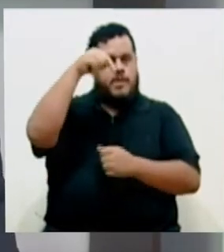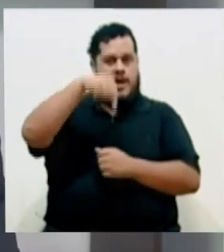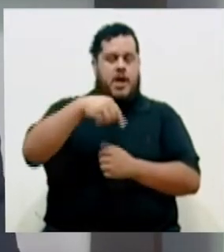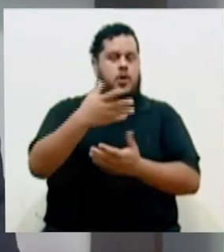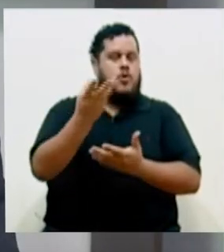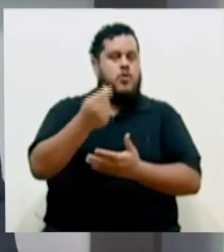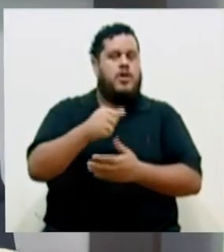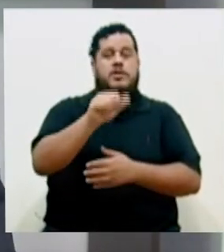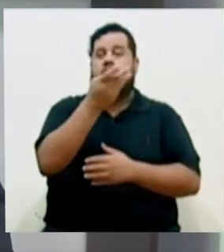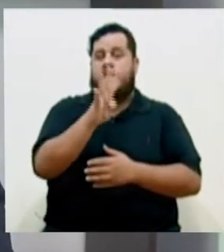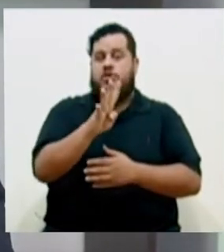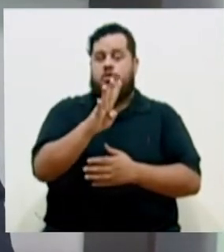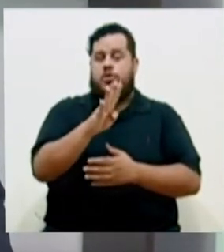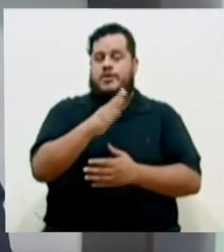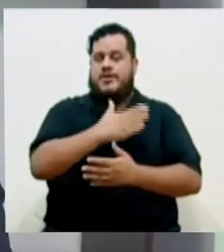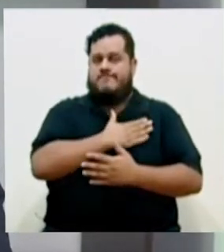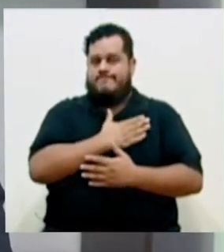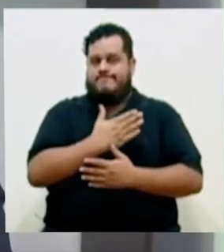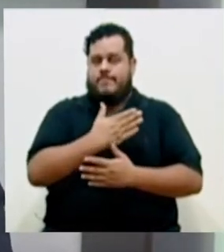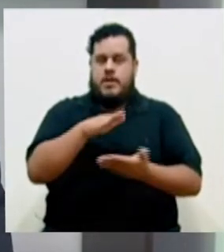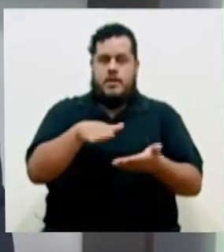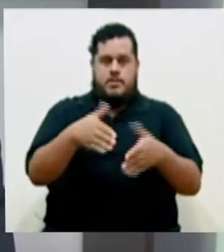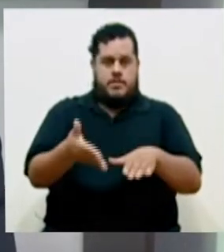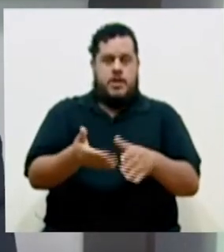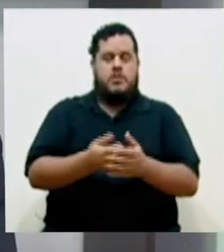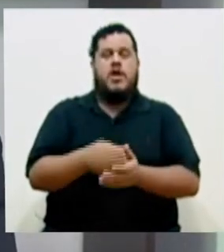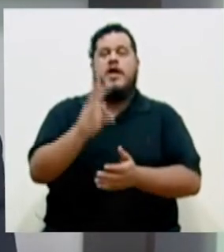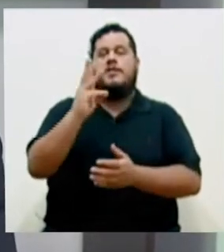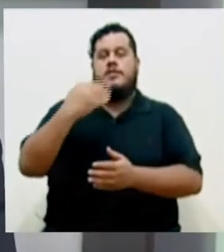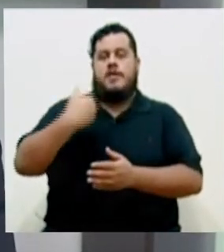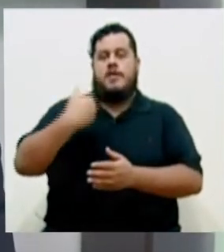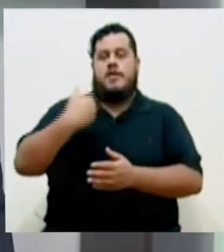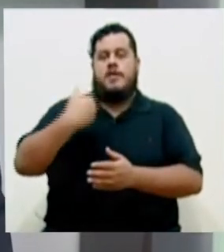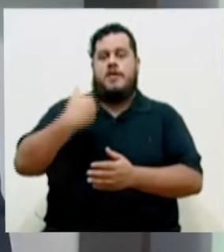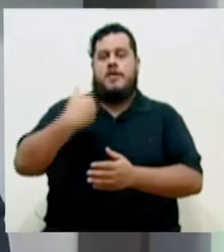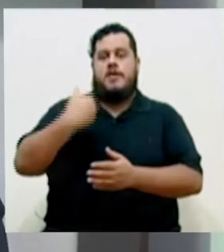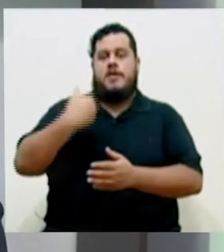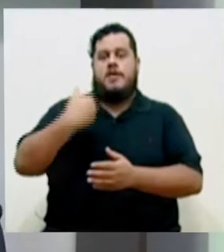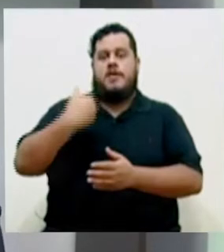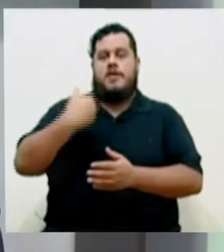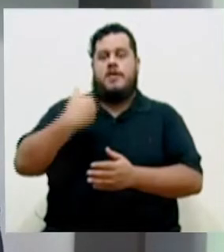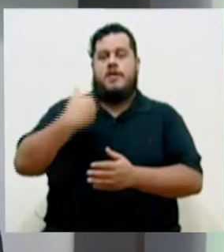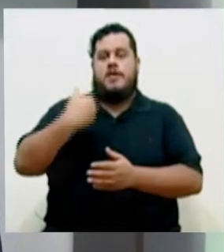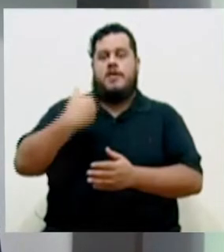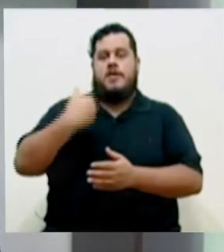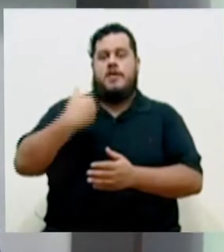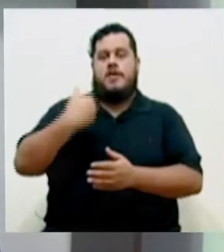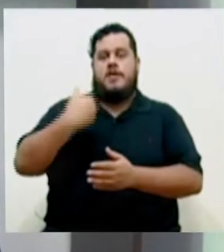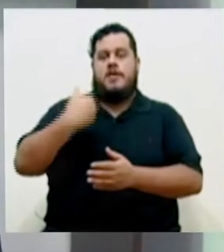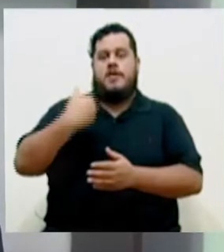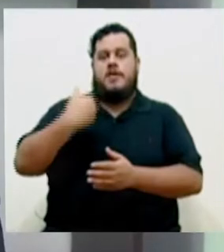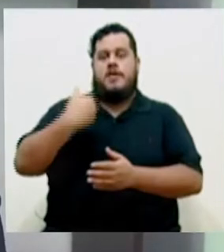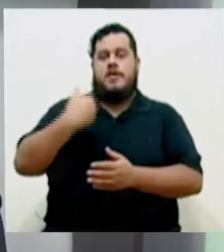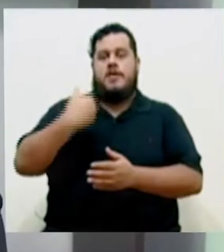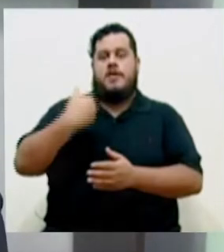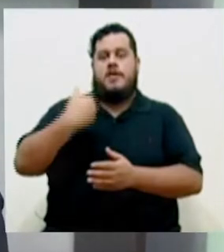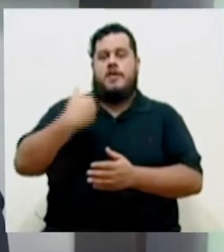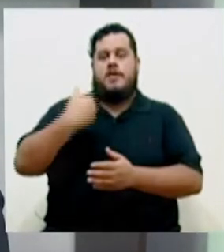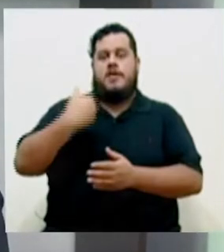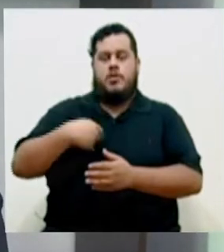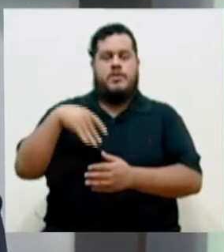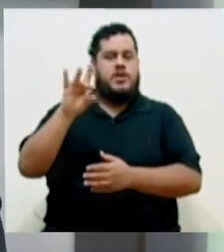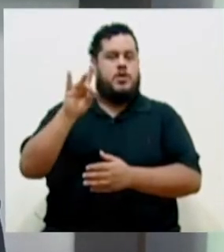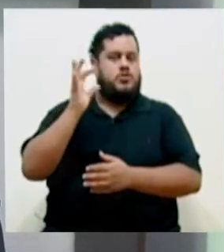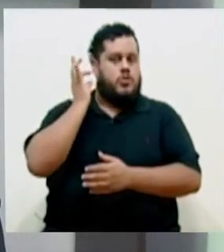91 años. Para hoy se reportan 14 lamentables fallecimientos, 6 hombres y 8 mujeres,